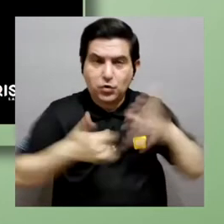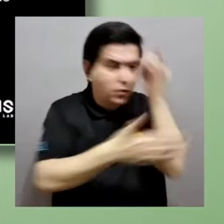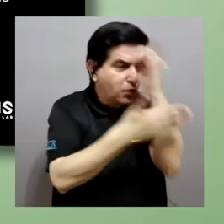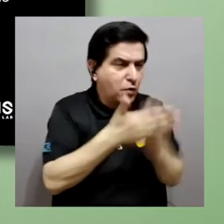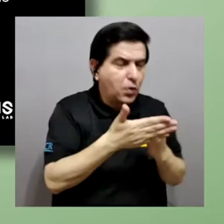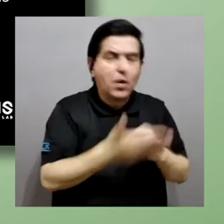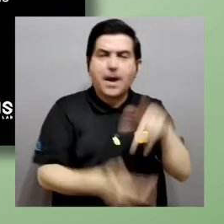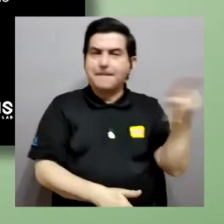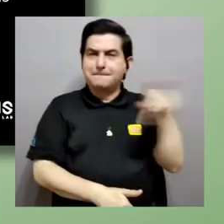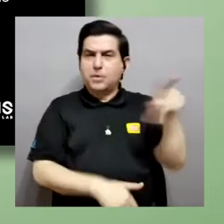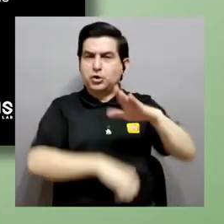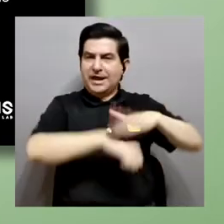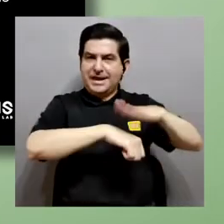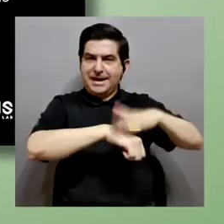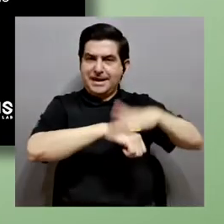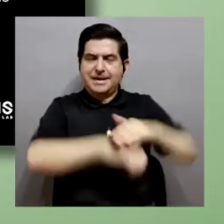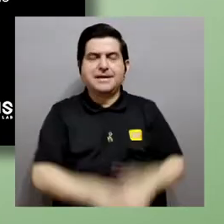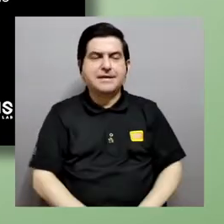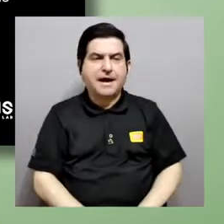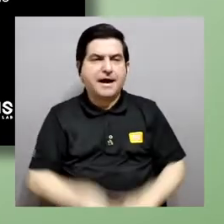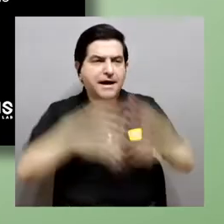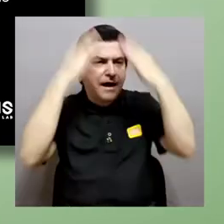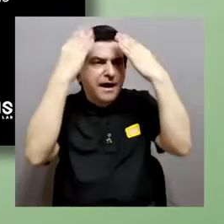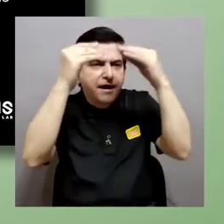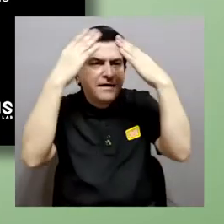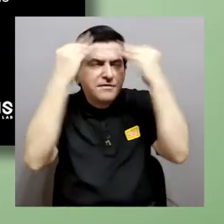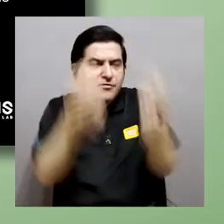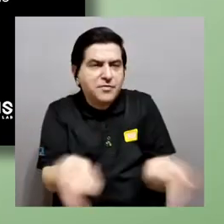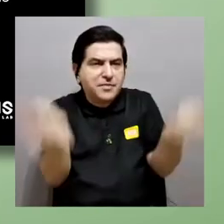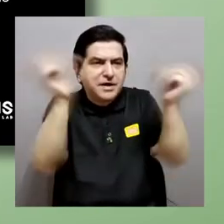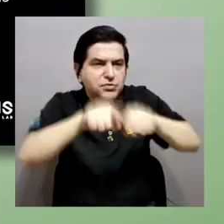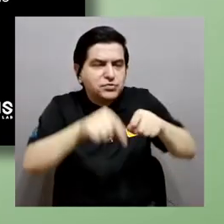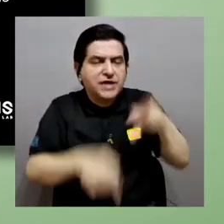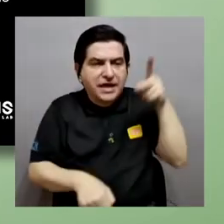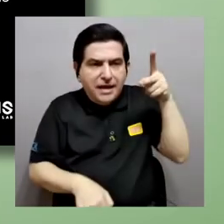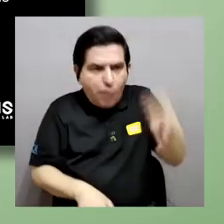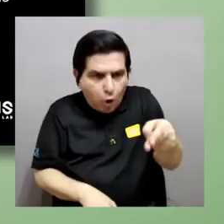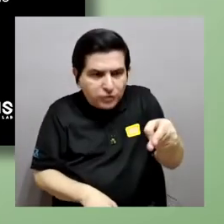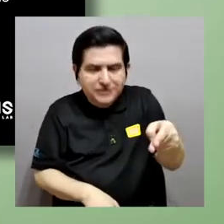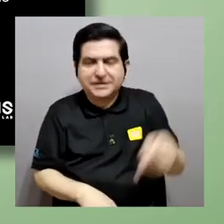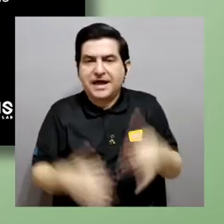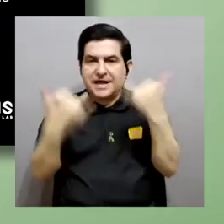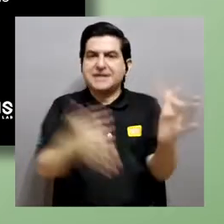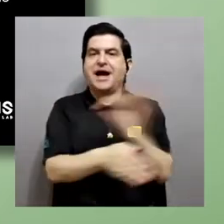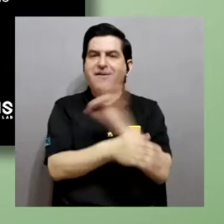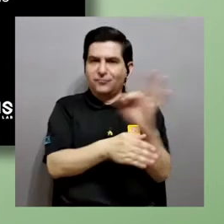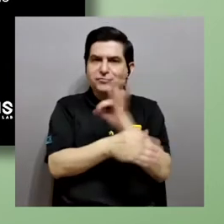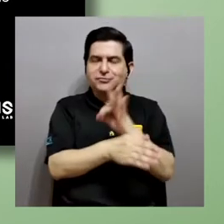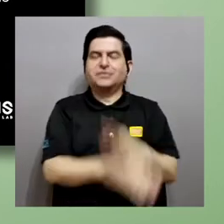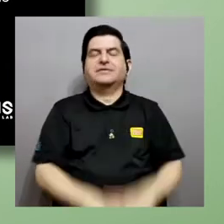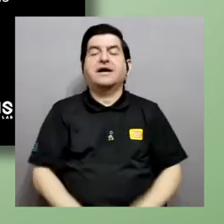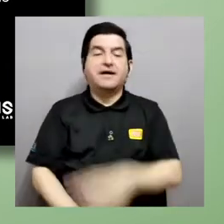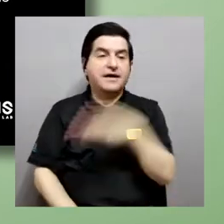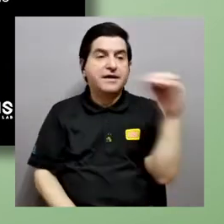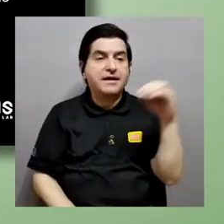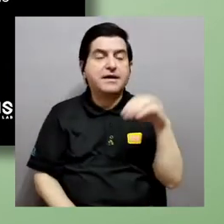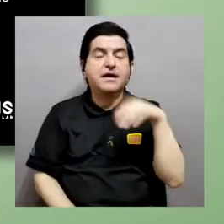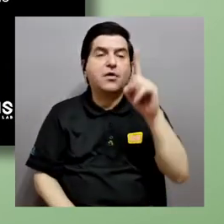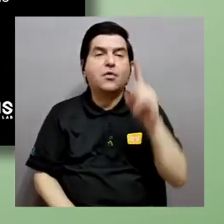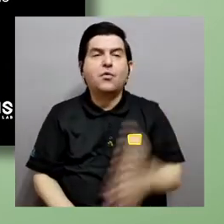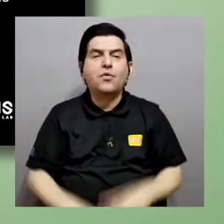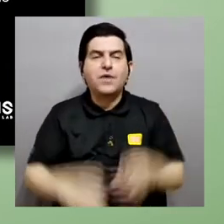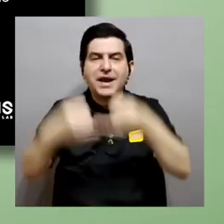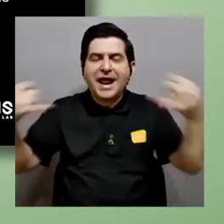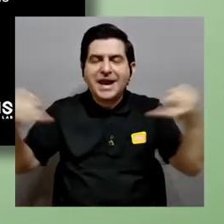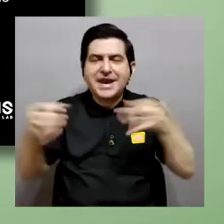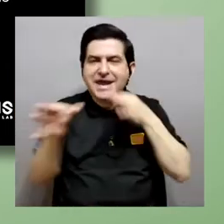reportar cuándo se está dando el corte, cuándo la proteasa está funcionando. Y además crearon una línea celular estable. Tengo células donde se